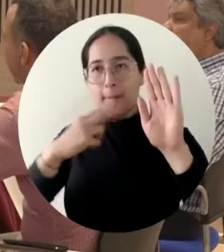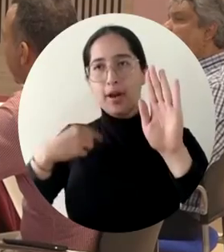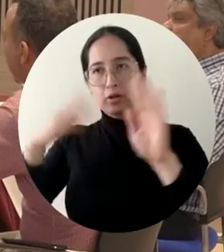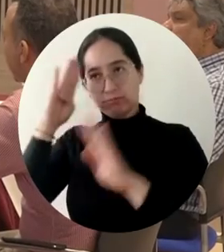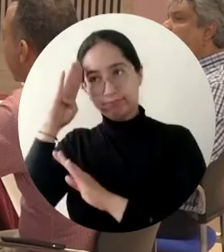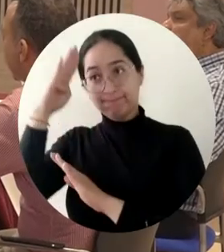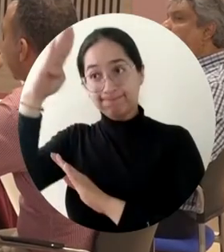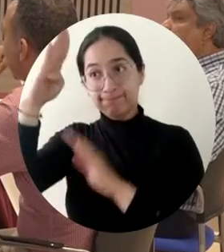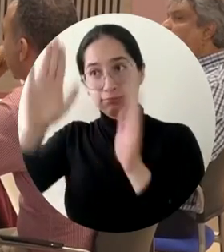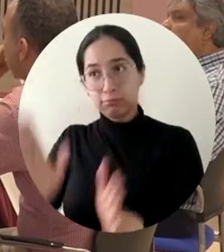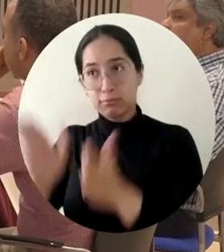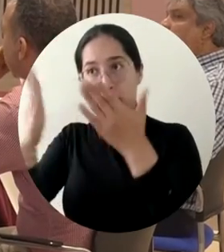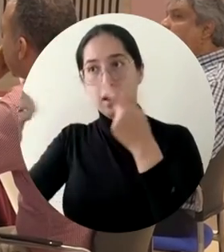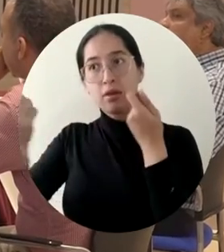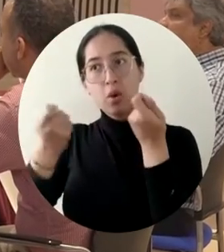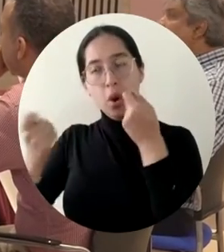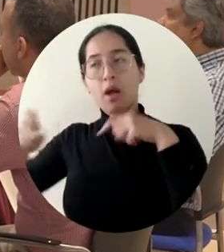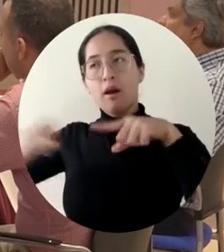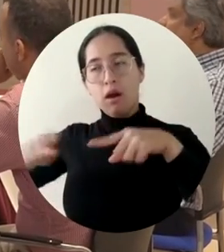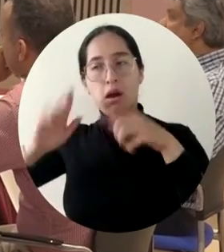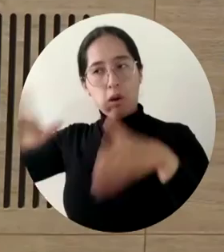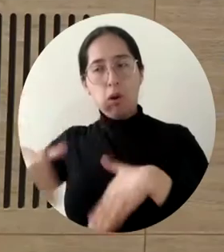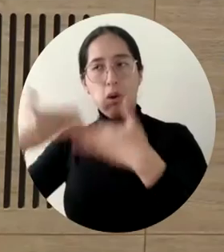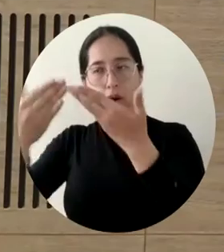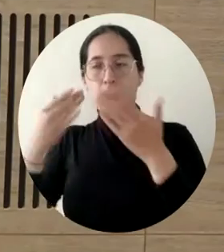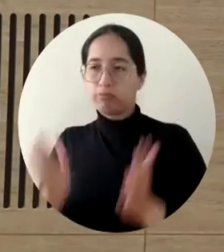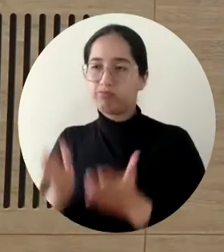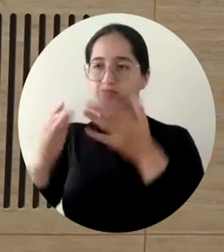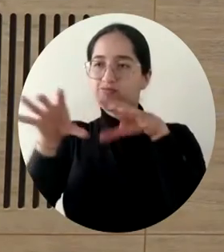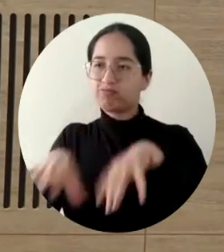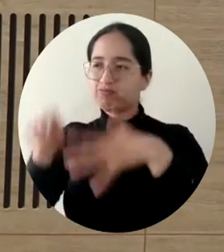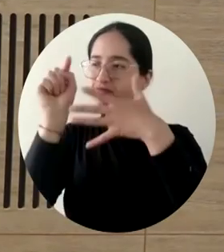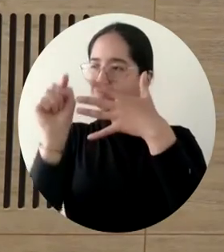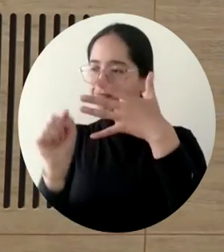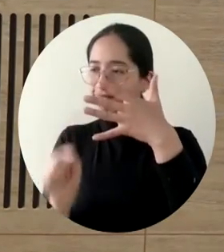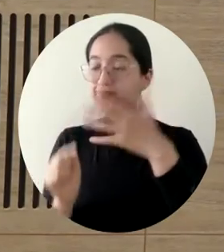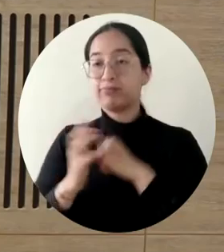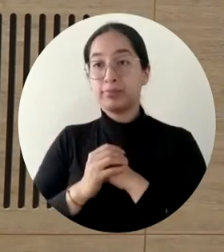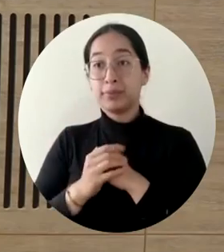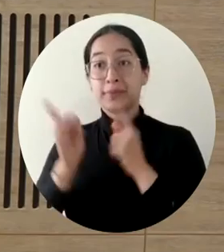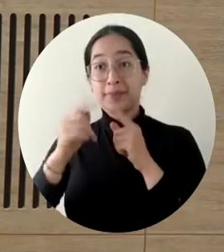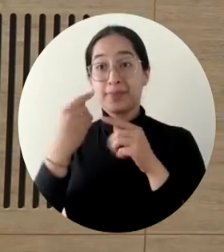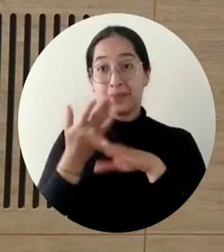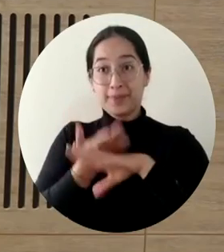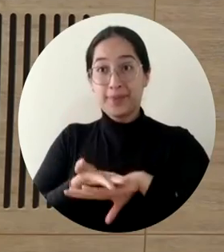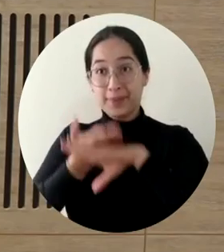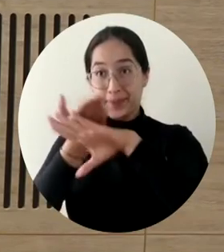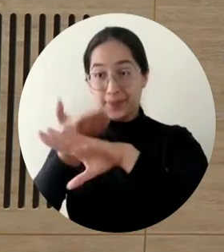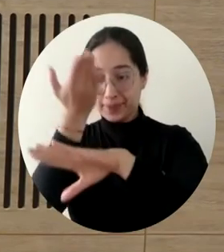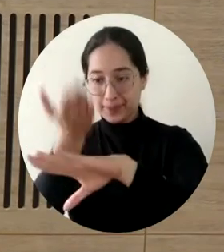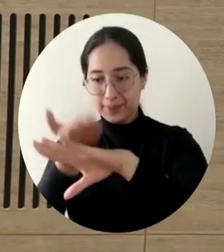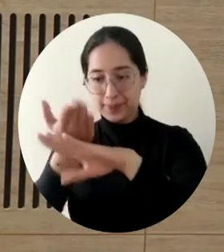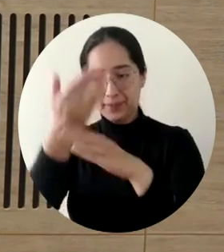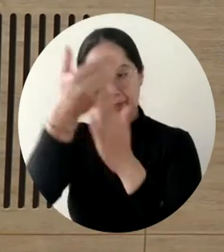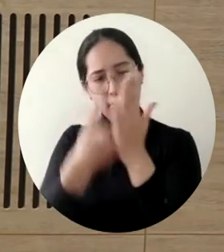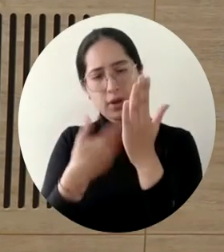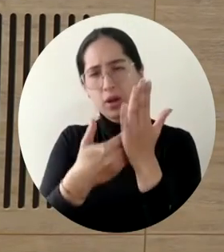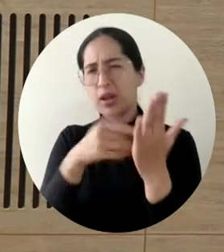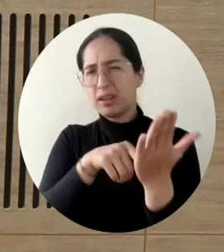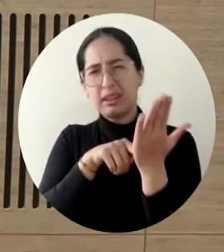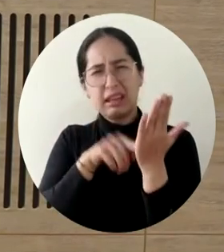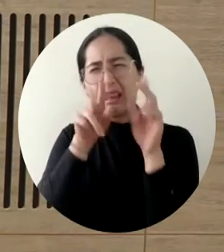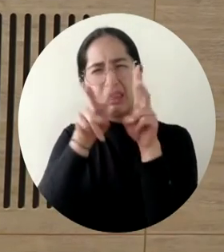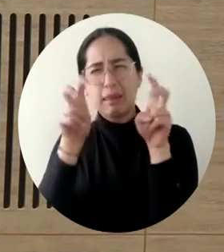vigencias futuras para garantizar la eficiencia administrativa. Se presentó la propuesta de acuerdo que le permita a la institución comprometer unas